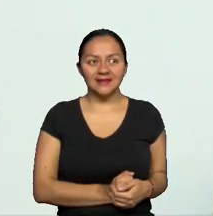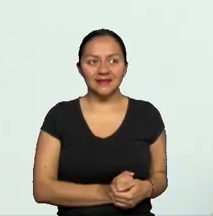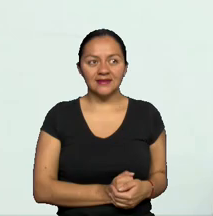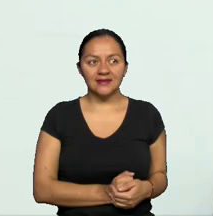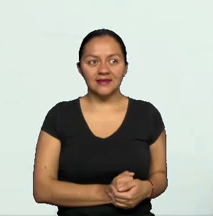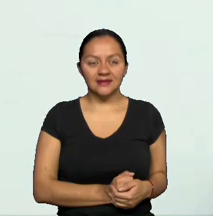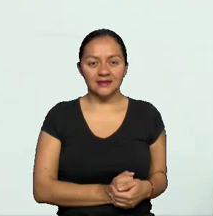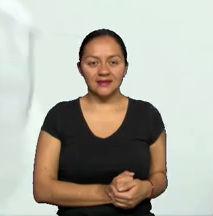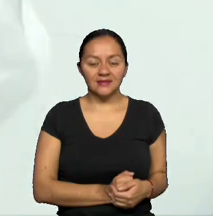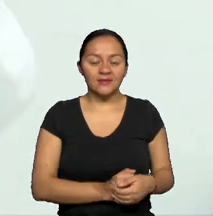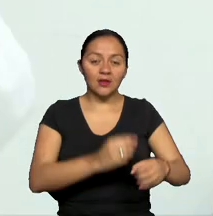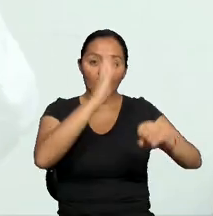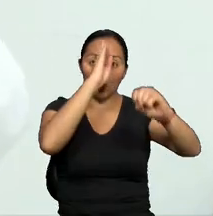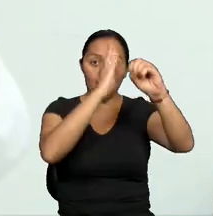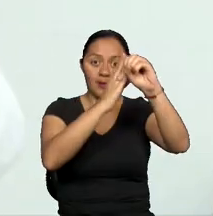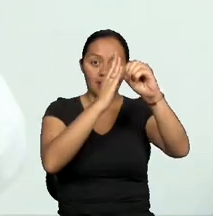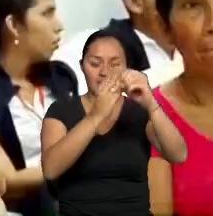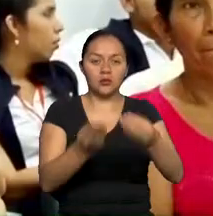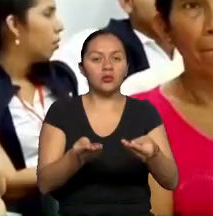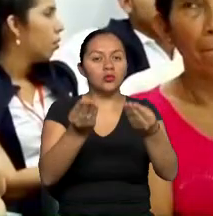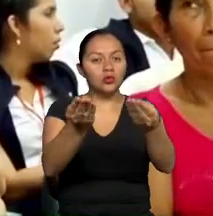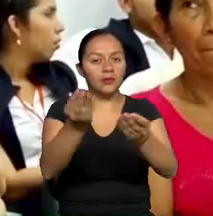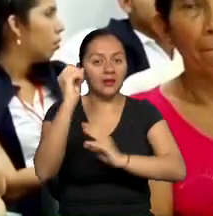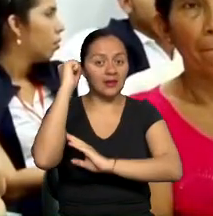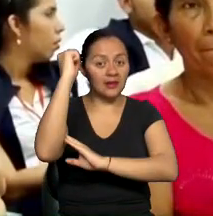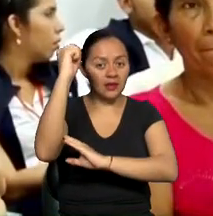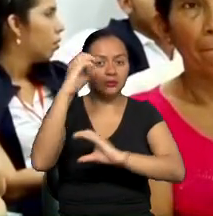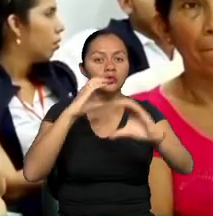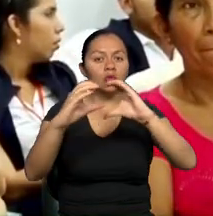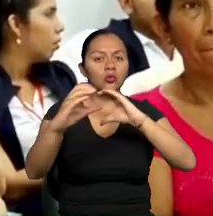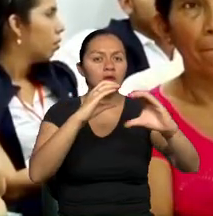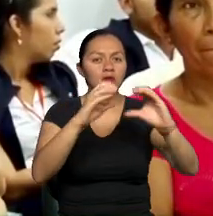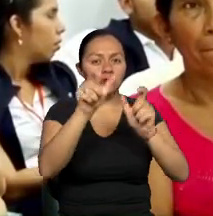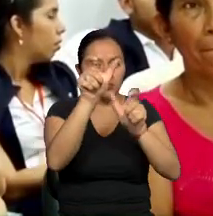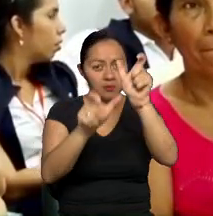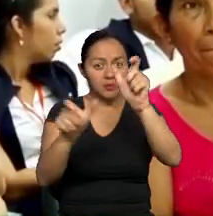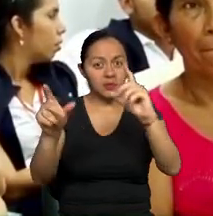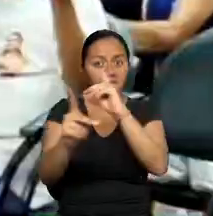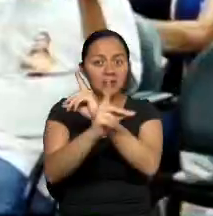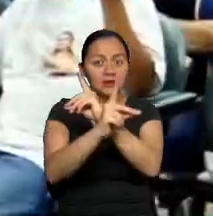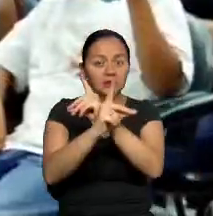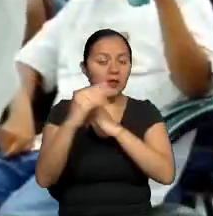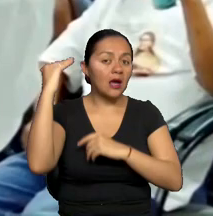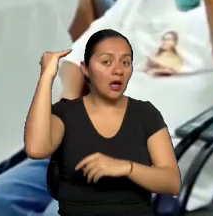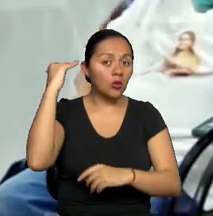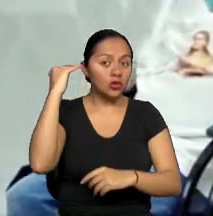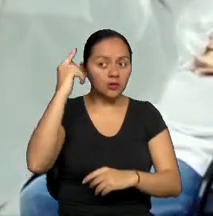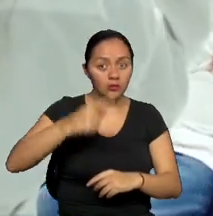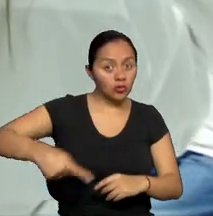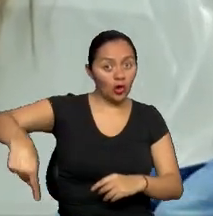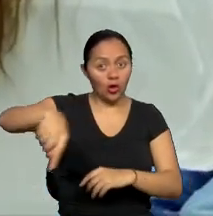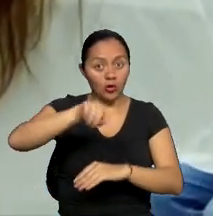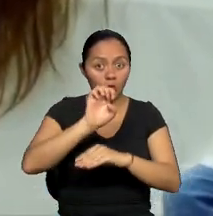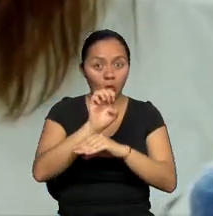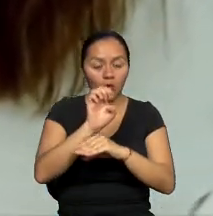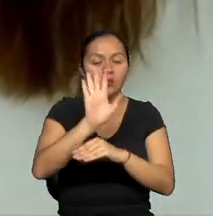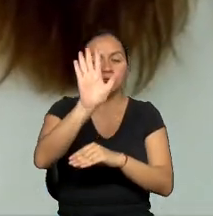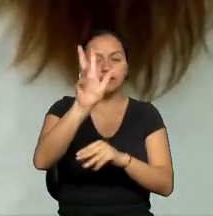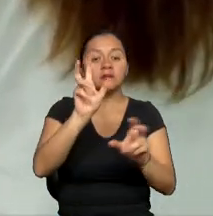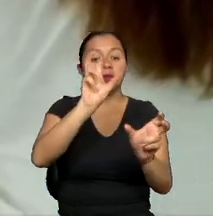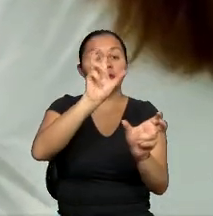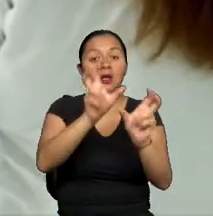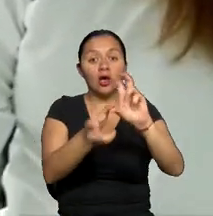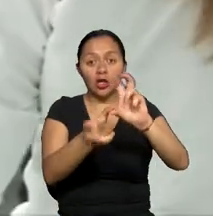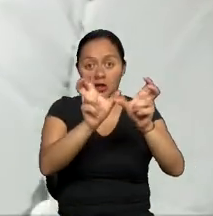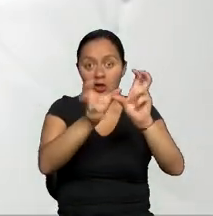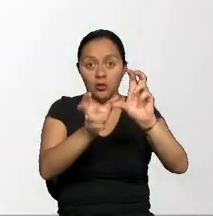Con la finalidad de garantizar el derecho a la comunicación de las personas con discapacidad auditiva del país, el Consejo de Regulación